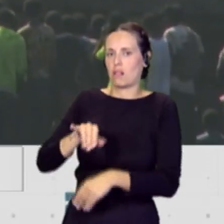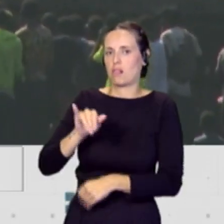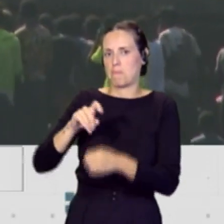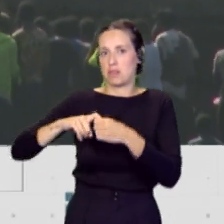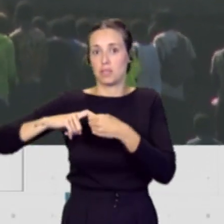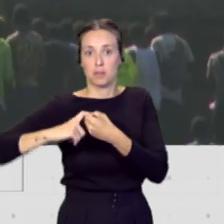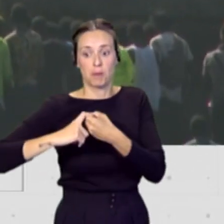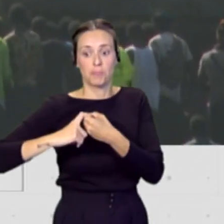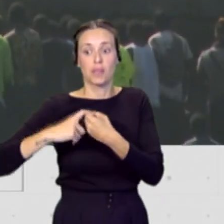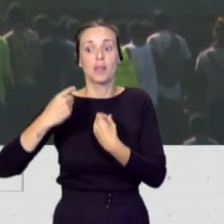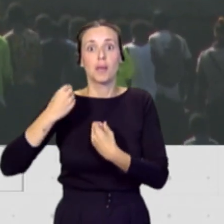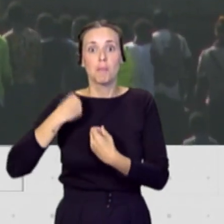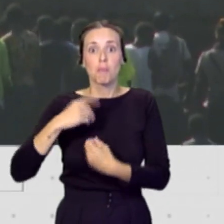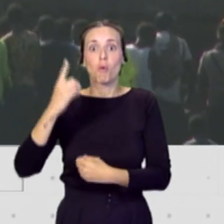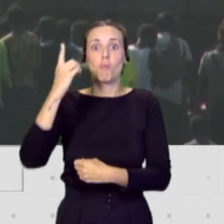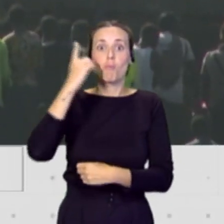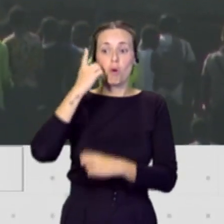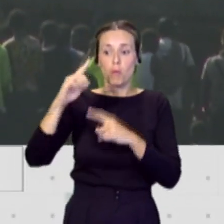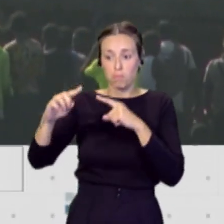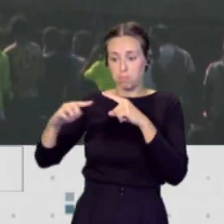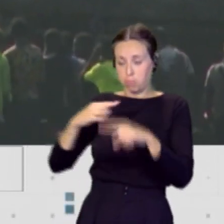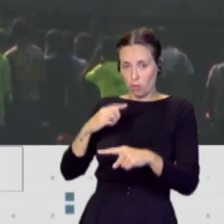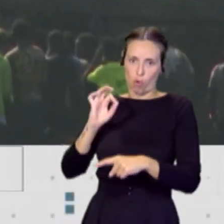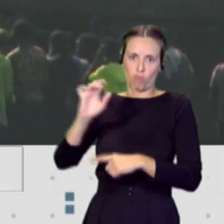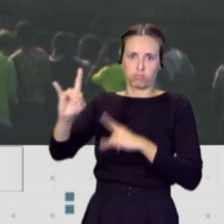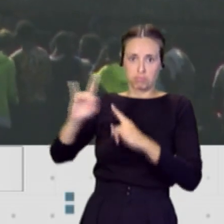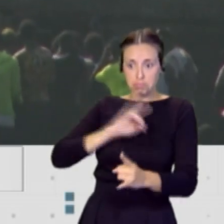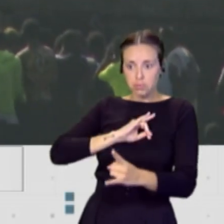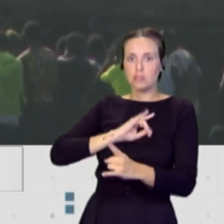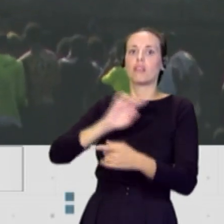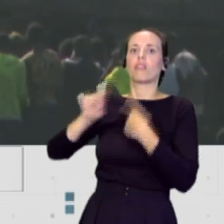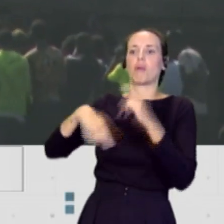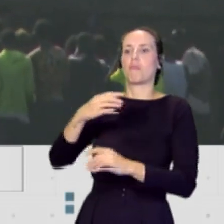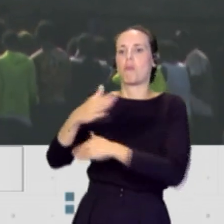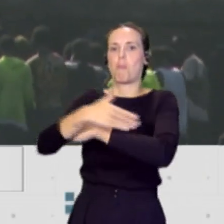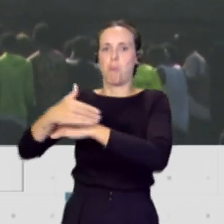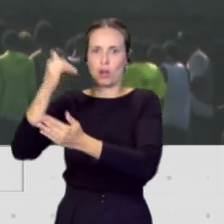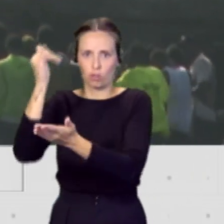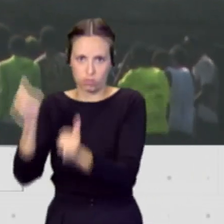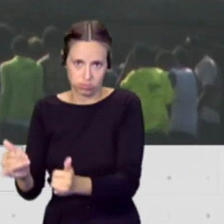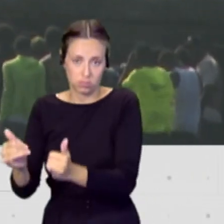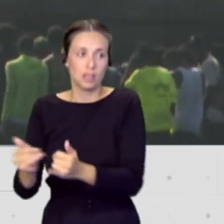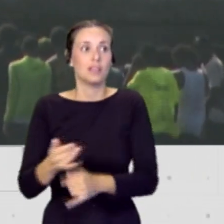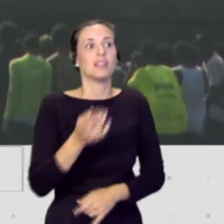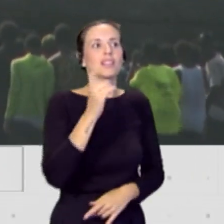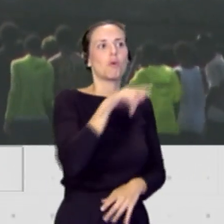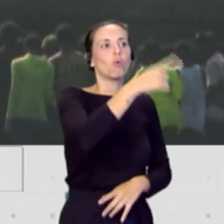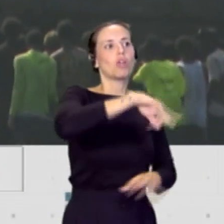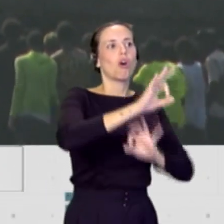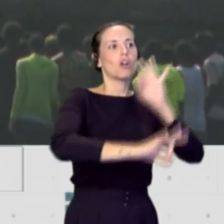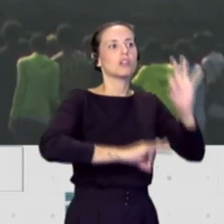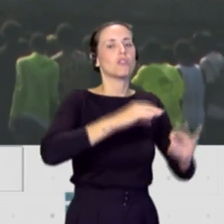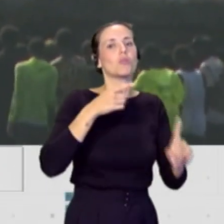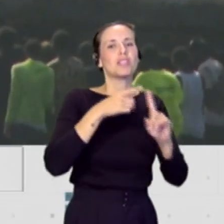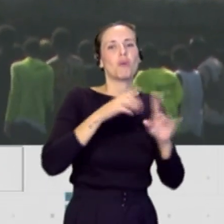teléfono hasta el puerto. Bueno, de hecho ya se ha reorganizado para dar pie a lo que han llamado el equipo patera,